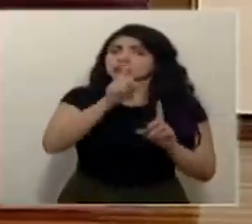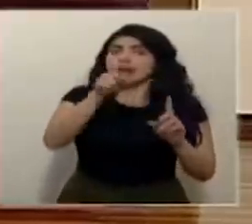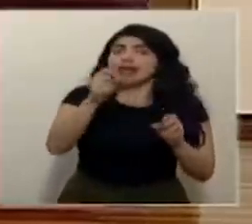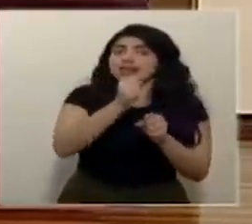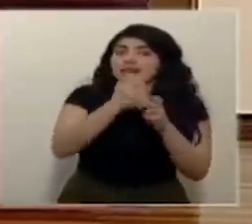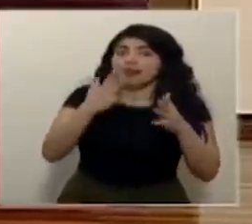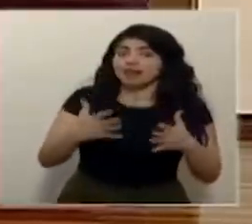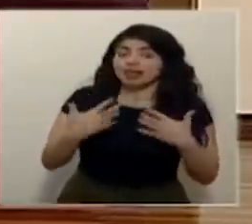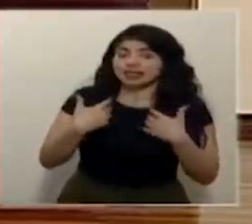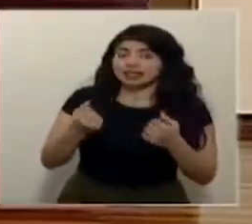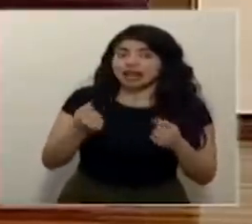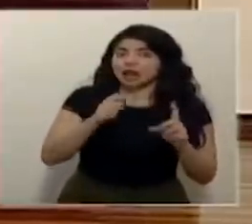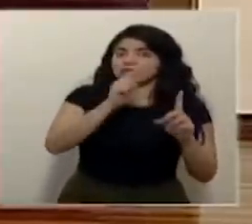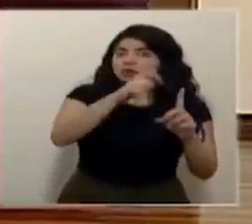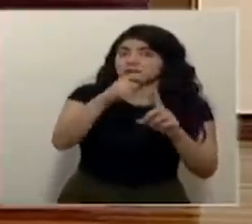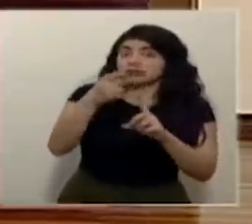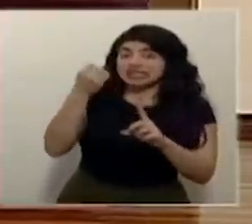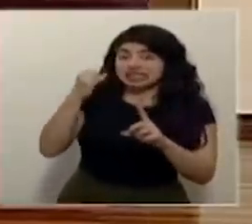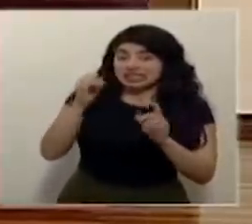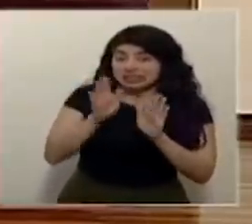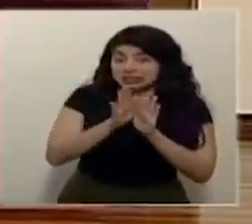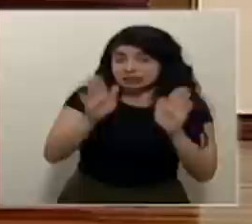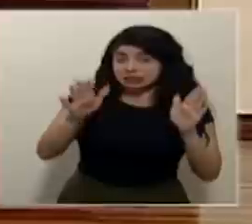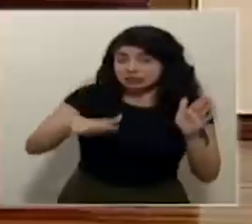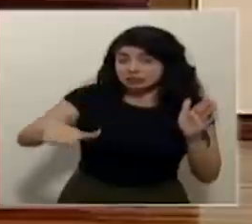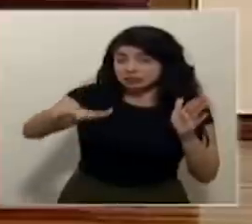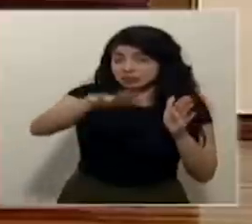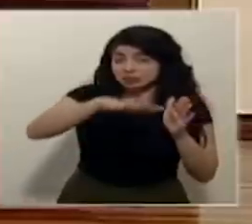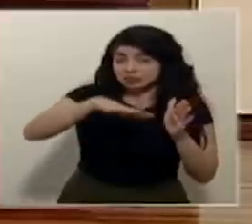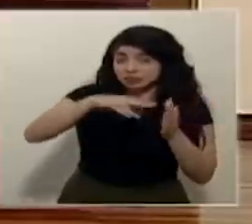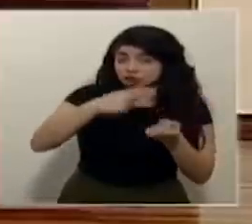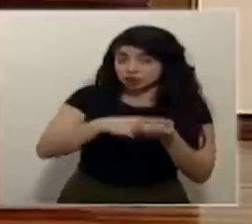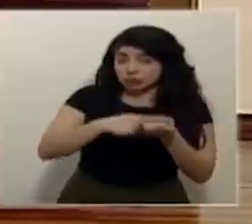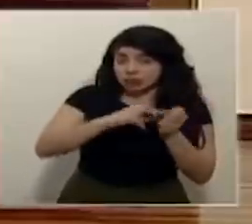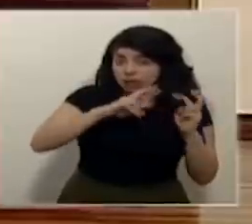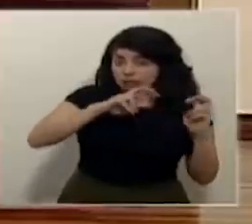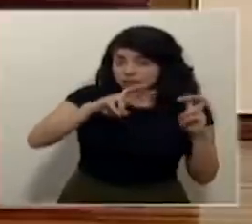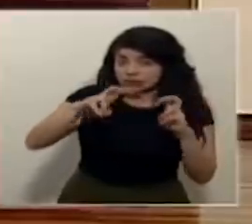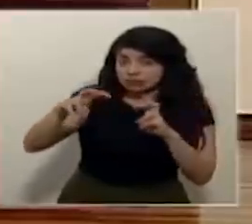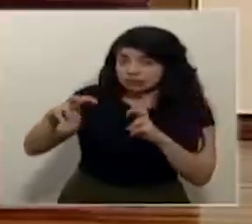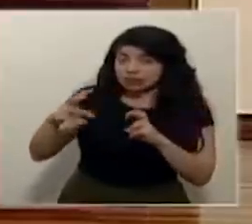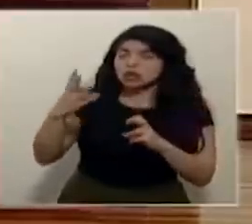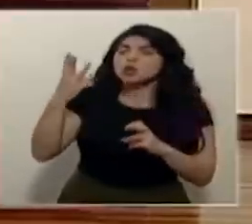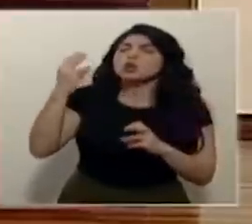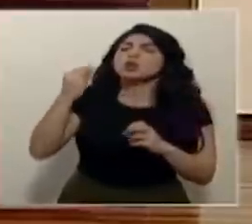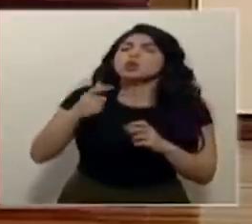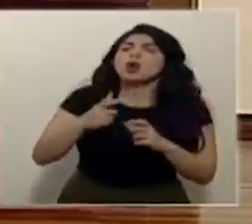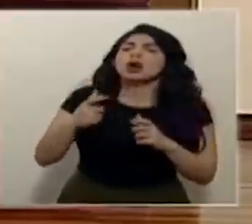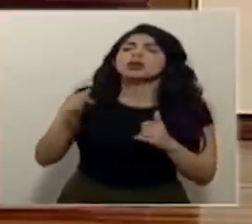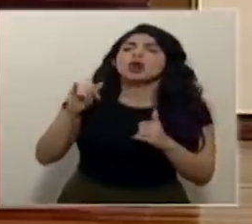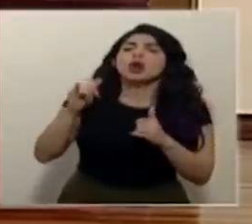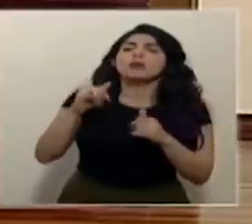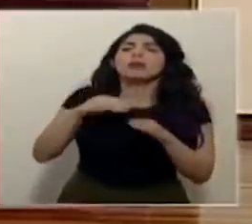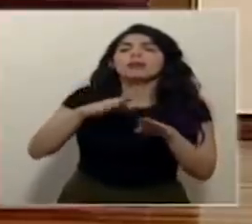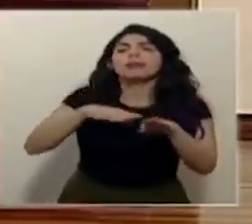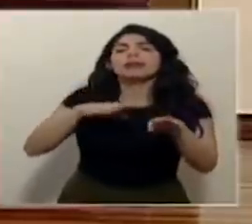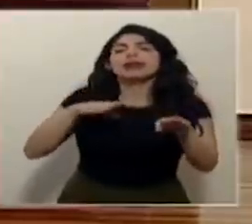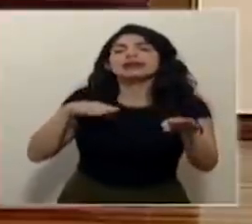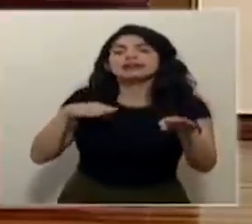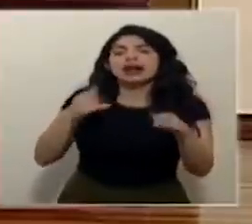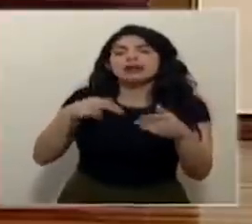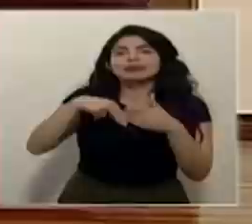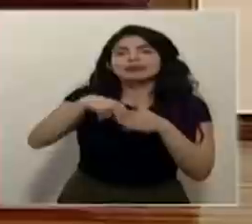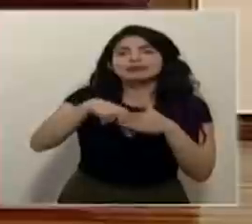si se piensa en un tamizaje masivo para funcionarios del centro médico y qué tan grande es la presa con las órdenes